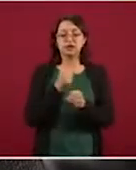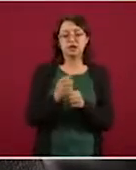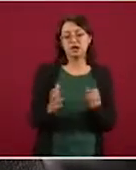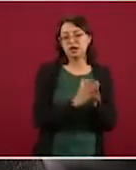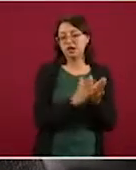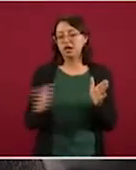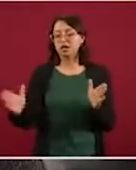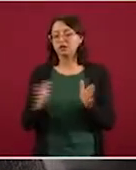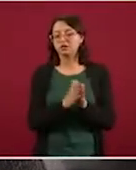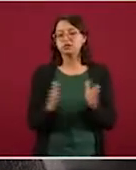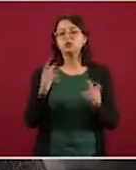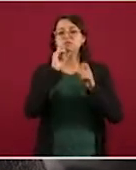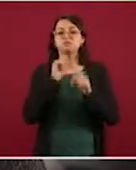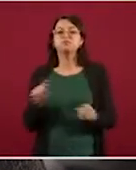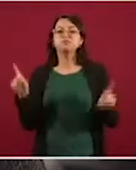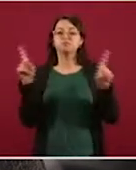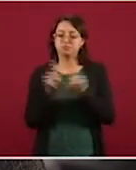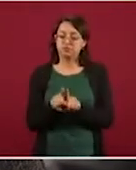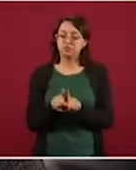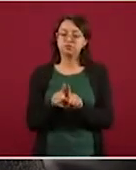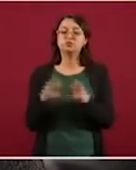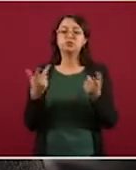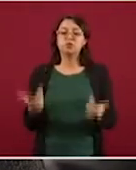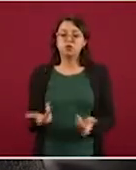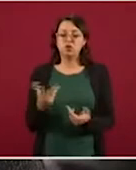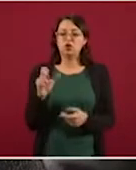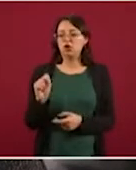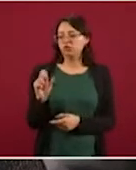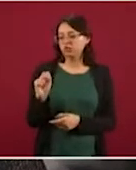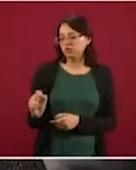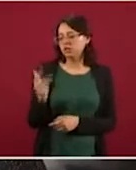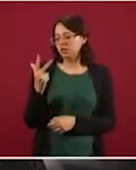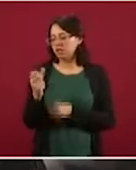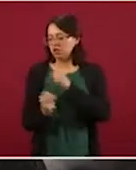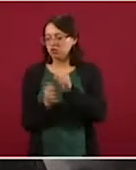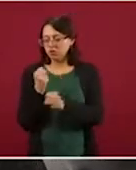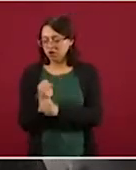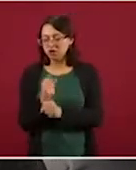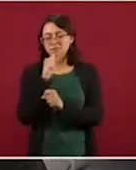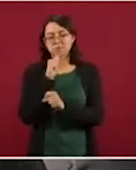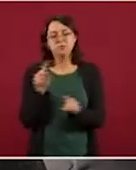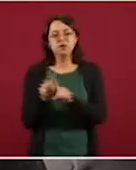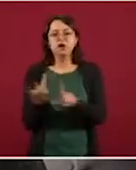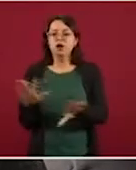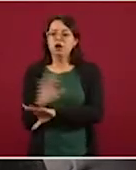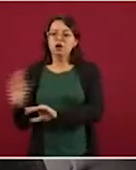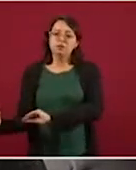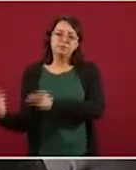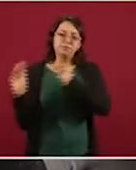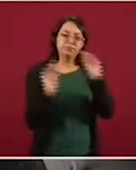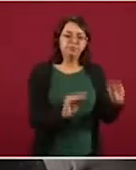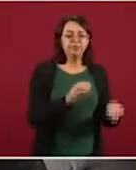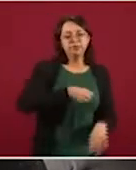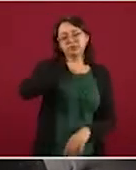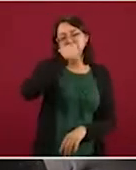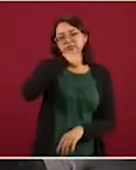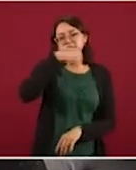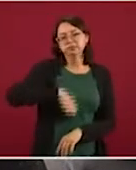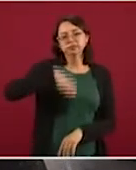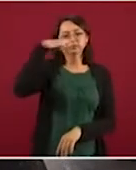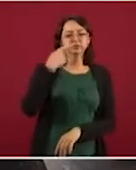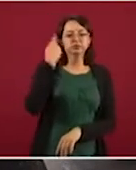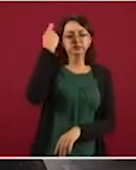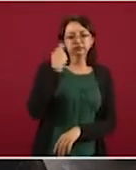el mismo caso, cuando alcanzan la edad de 68 años, pasan a la pensión del adulto mayor